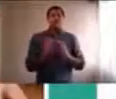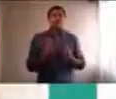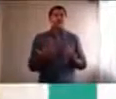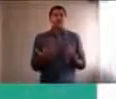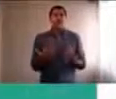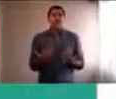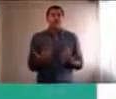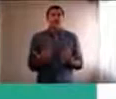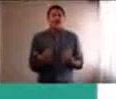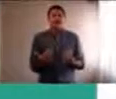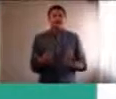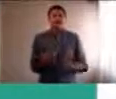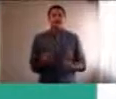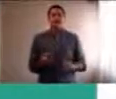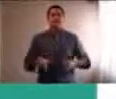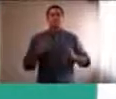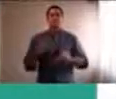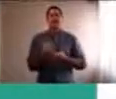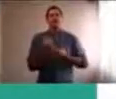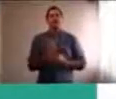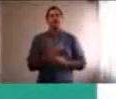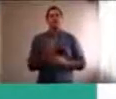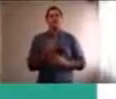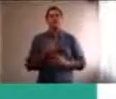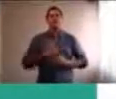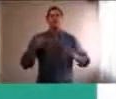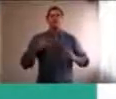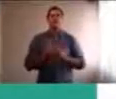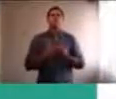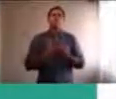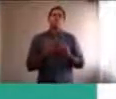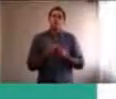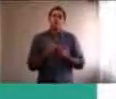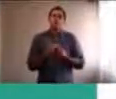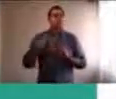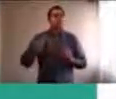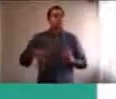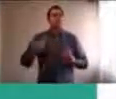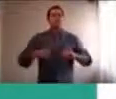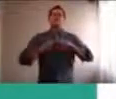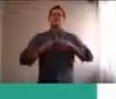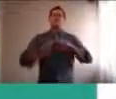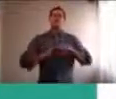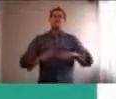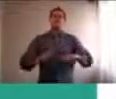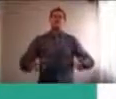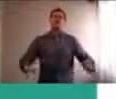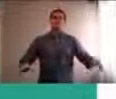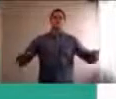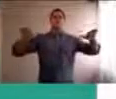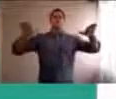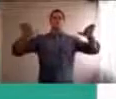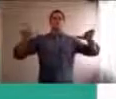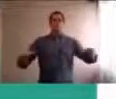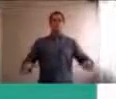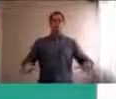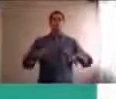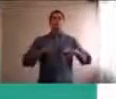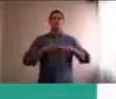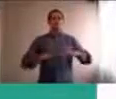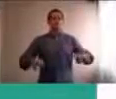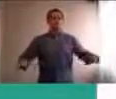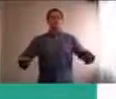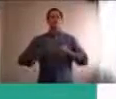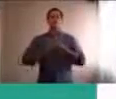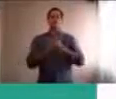Todo lo que tenga que ver, con técnicas de relajación, es una buena forma, de bajar el nivel de ansiedad, y